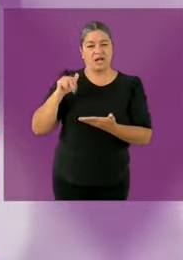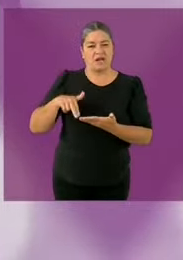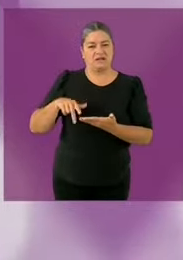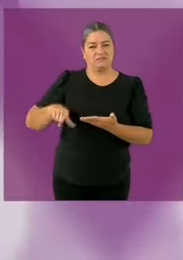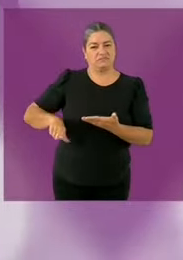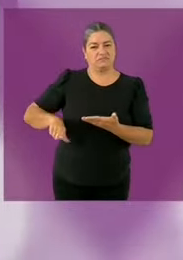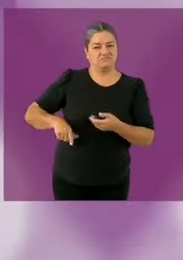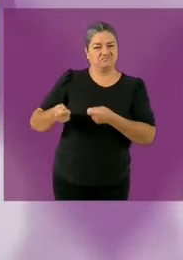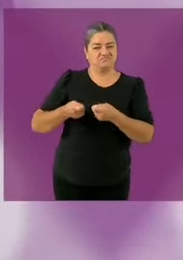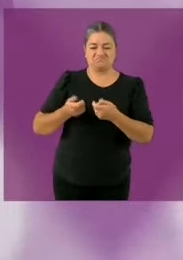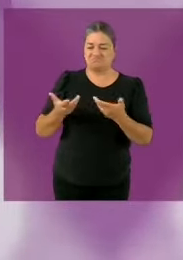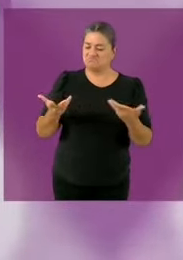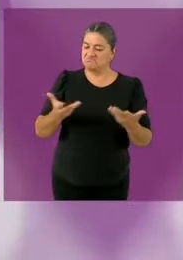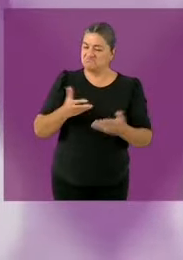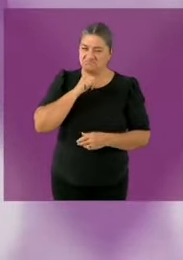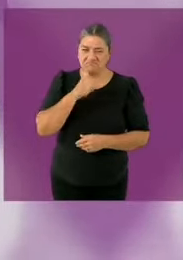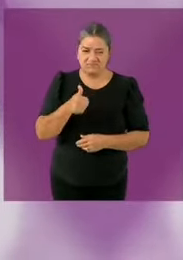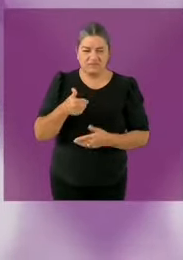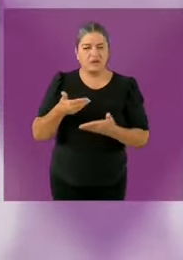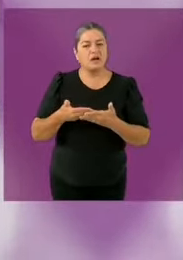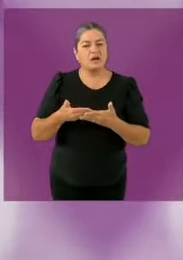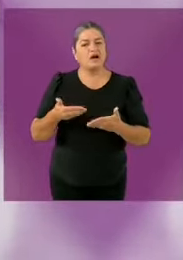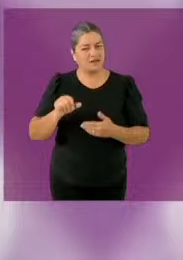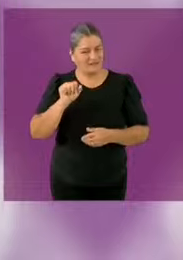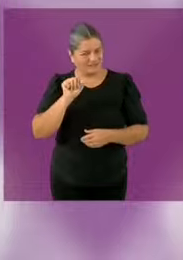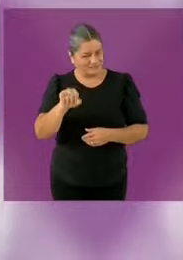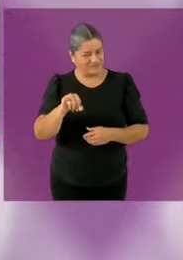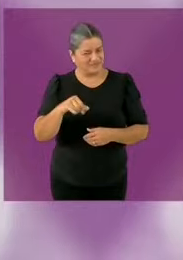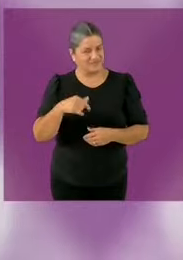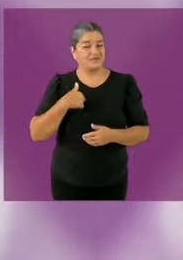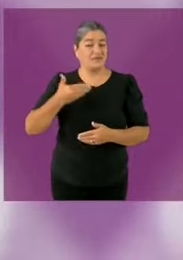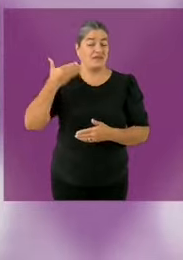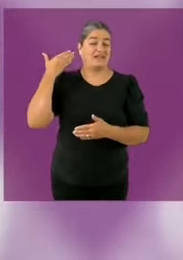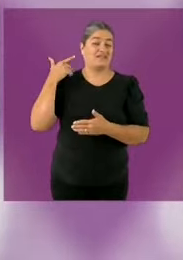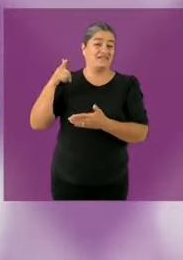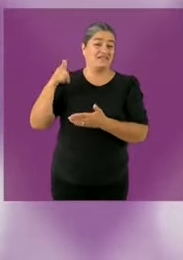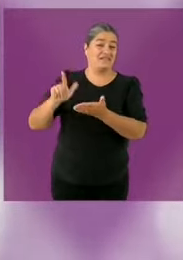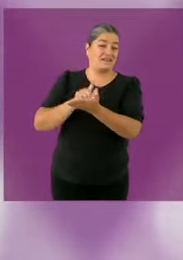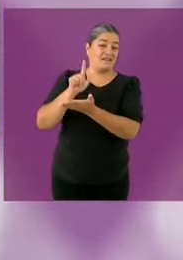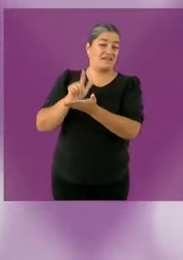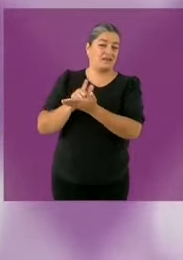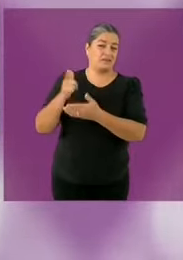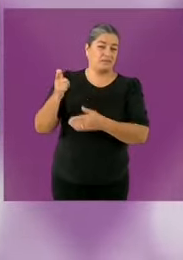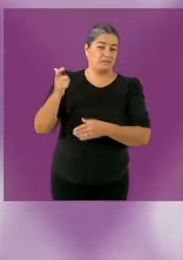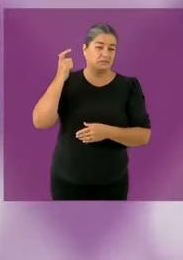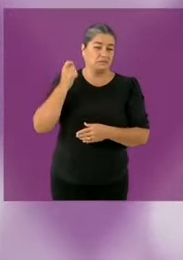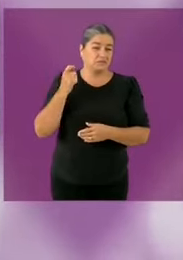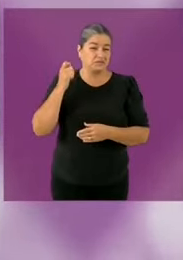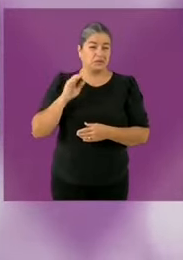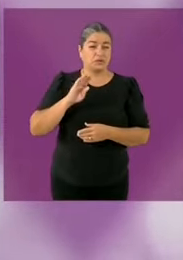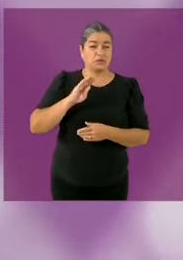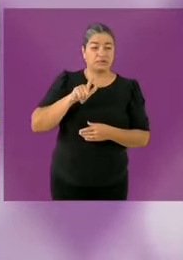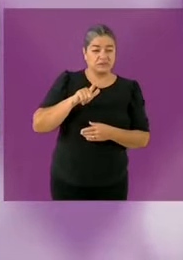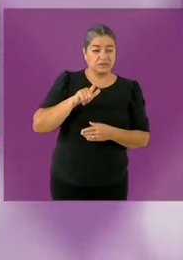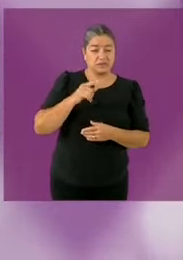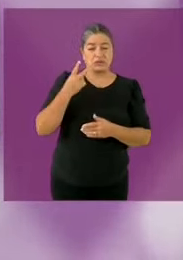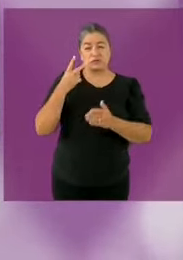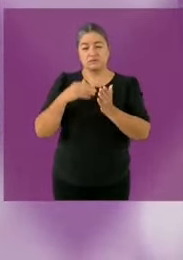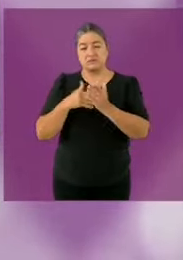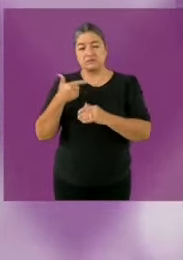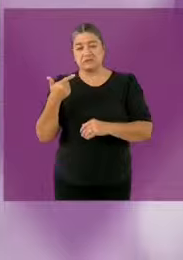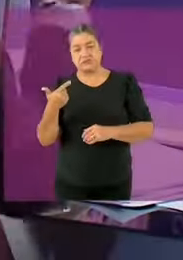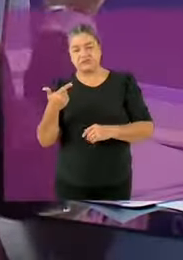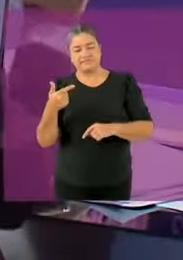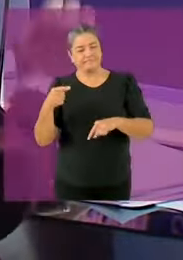las leyes del 97 y del 2007 de los partidos que defienden a la candidata del